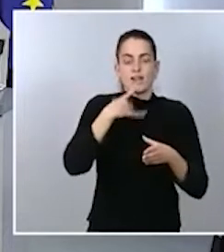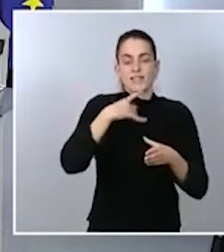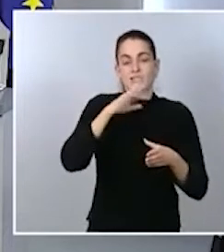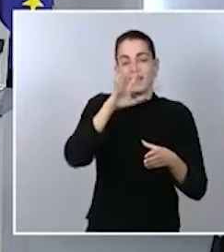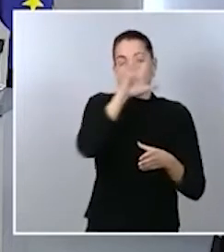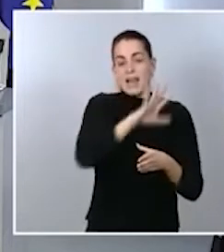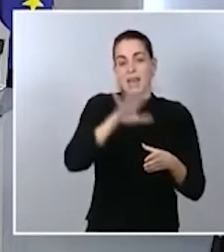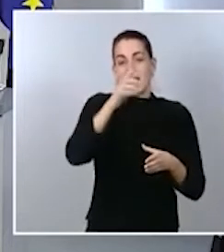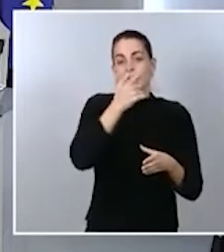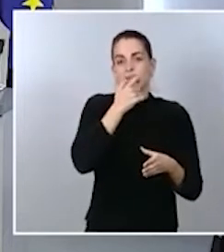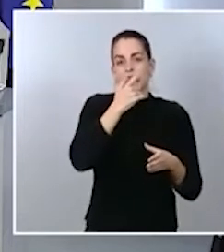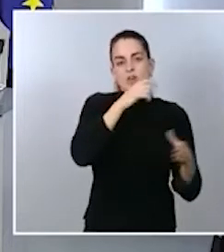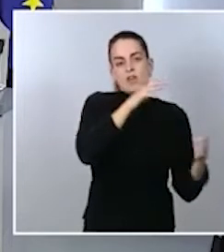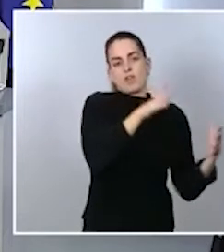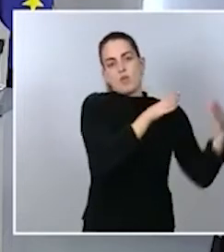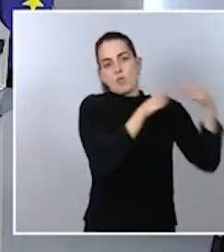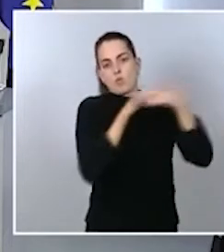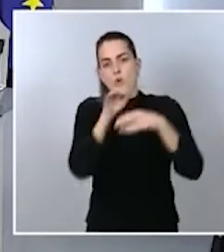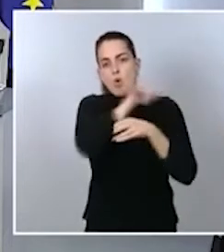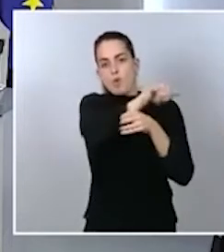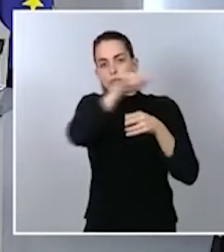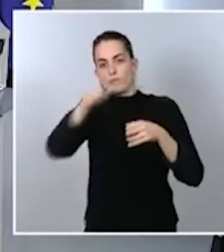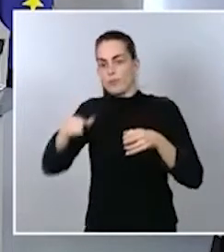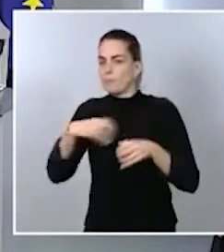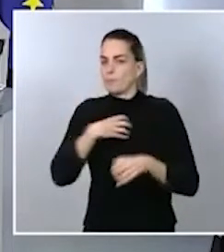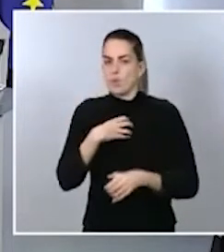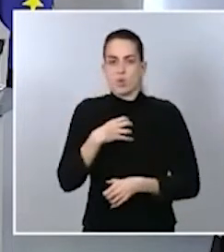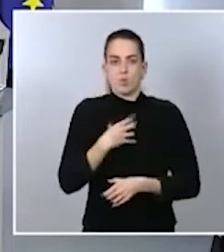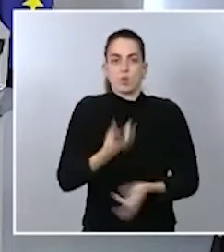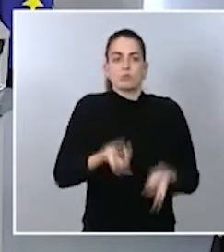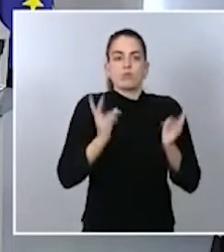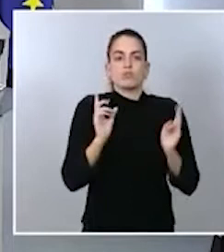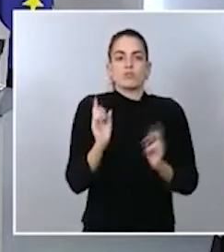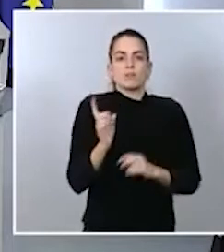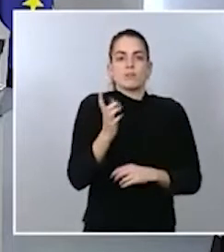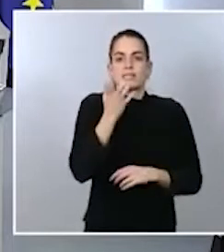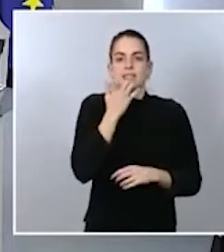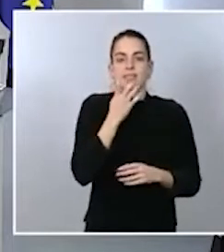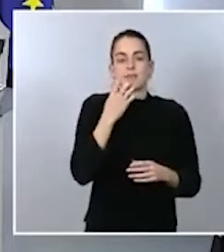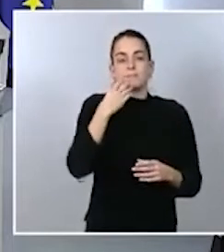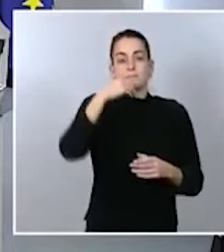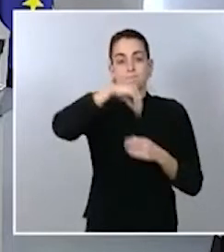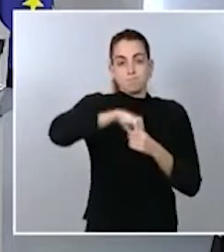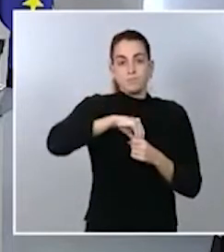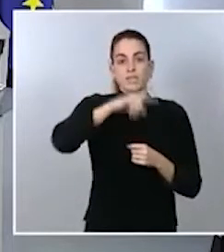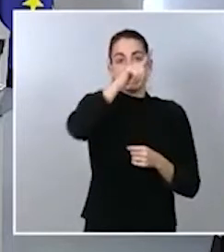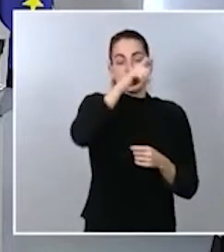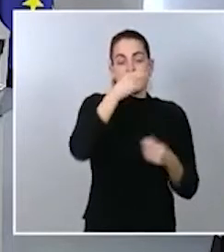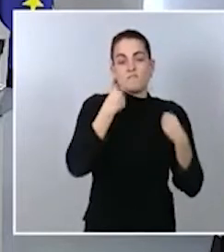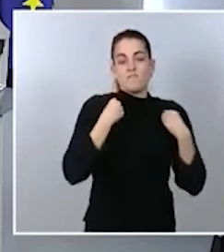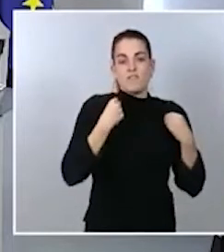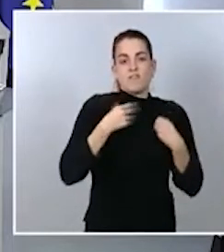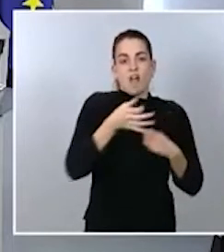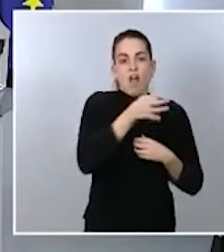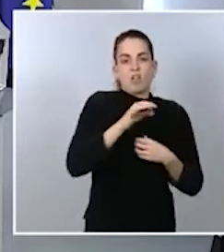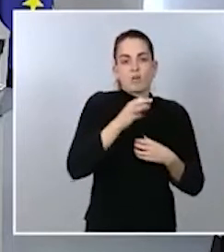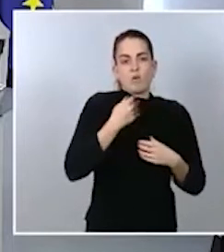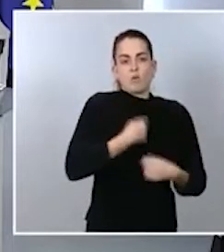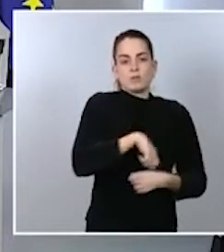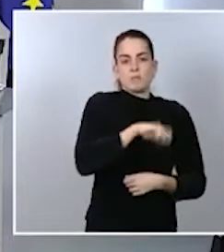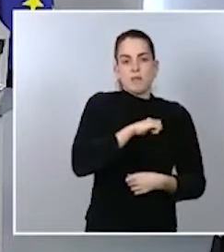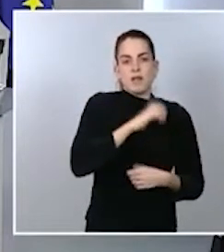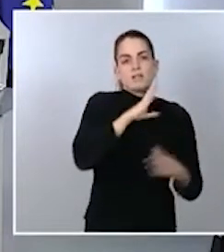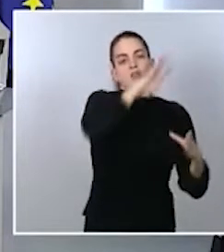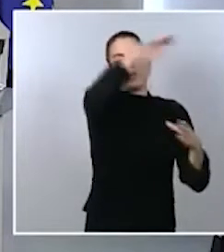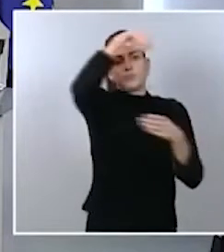autorizados aquellos vuelos y aquellos buques que trasladen a españoles o residentes en España o Andorra debido a la situación epidemiológica